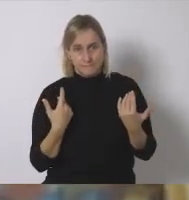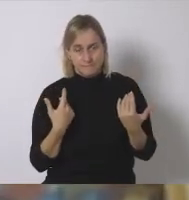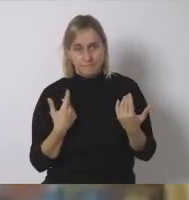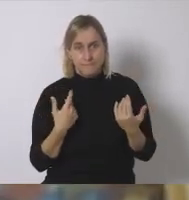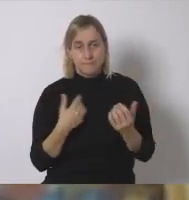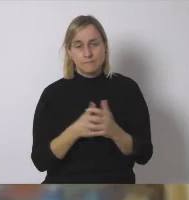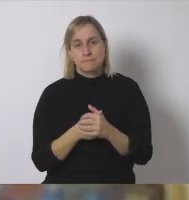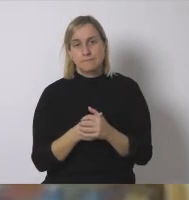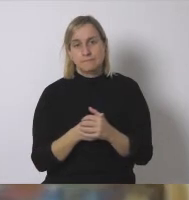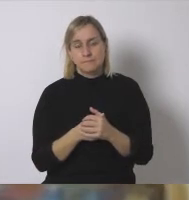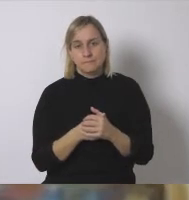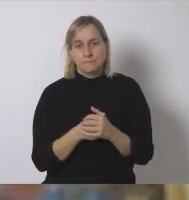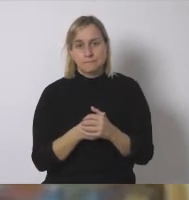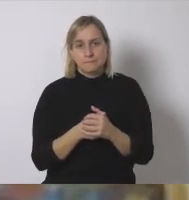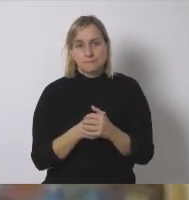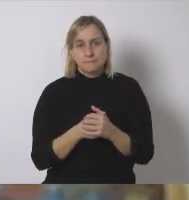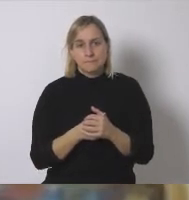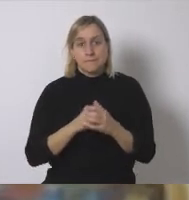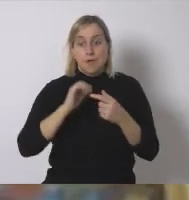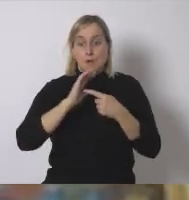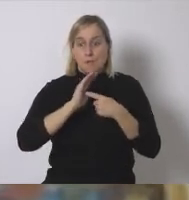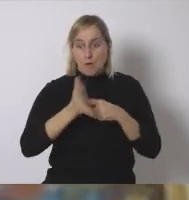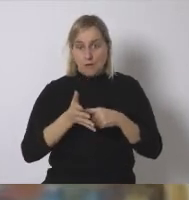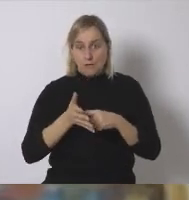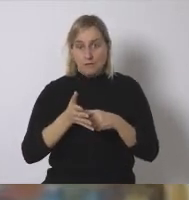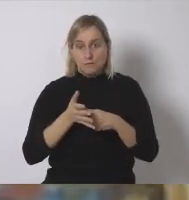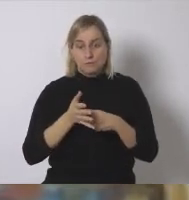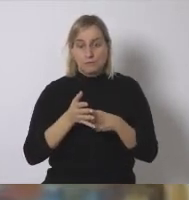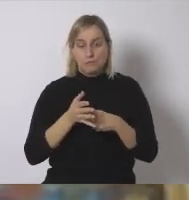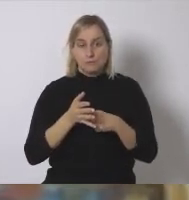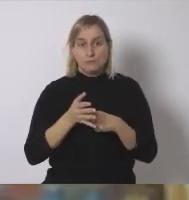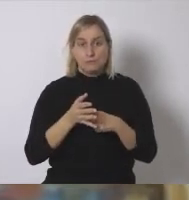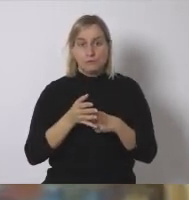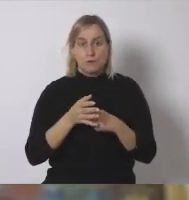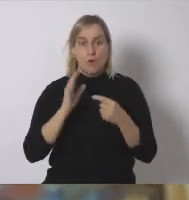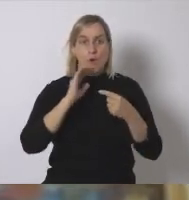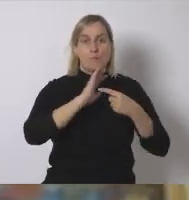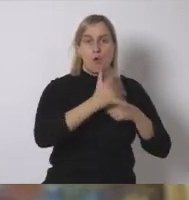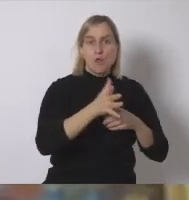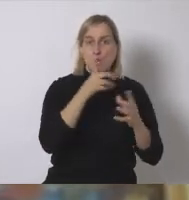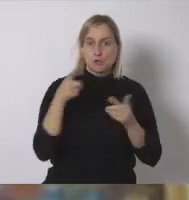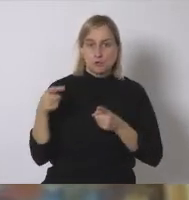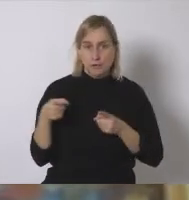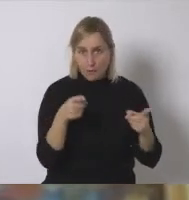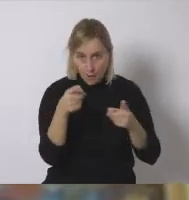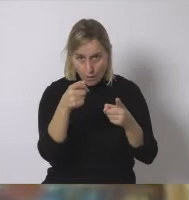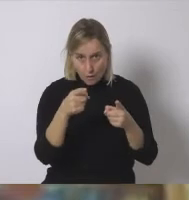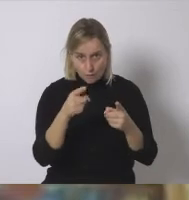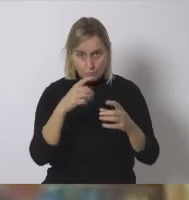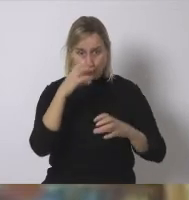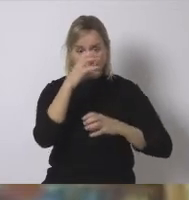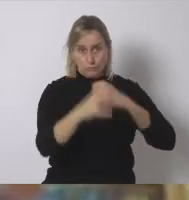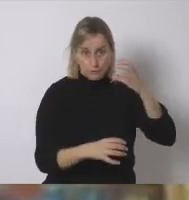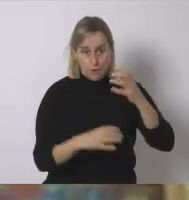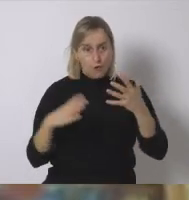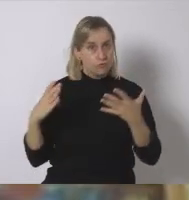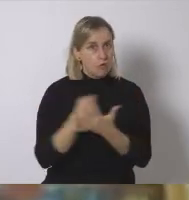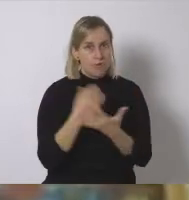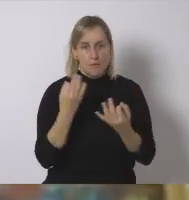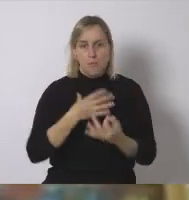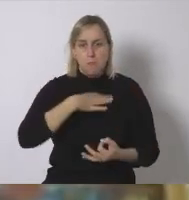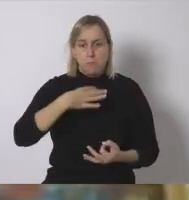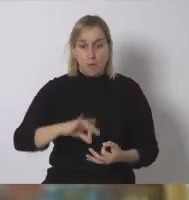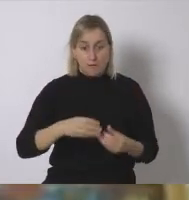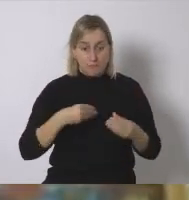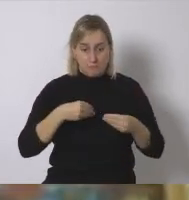los molinos de viento los molinos hidráulicos los molinos deben de poder construirse con